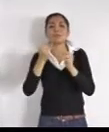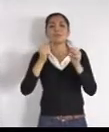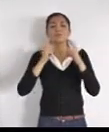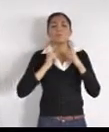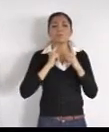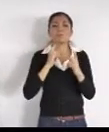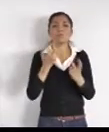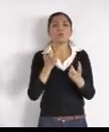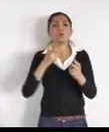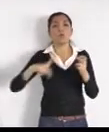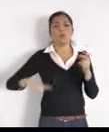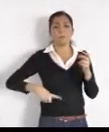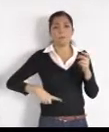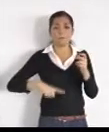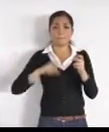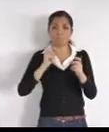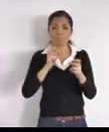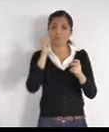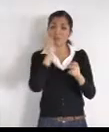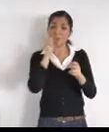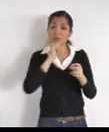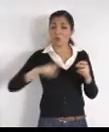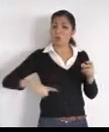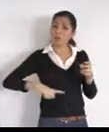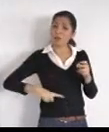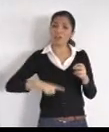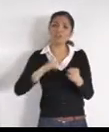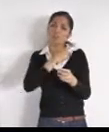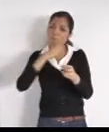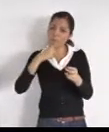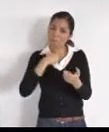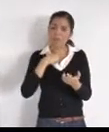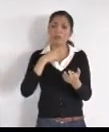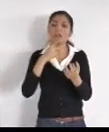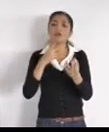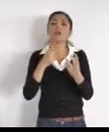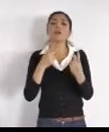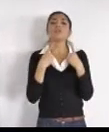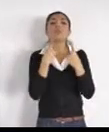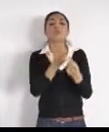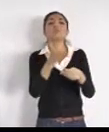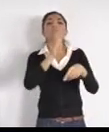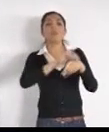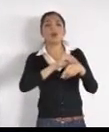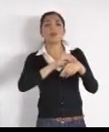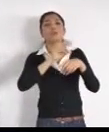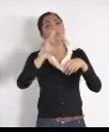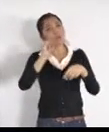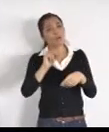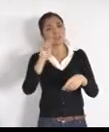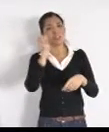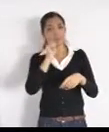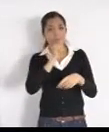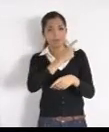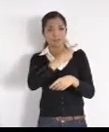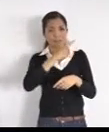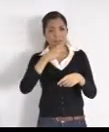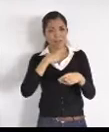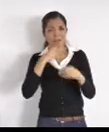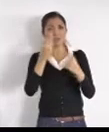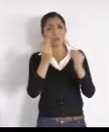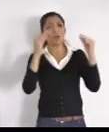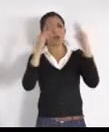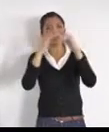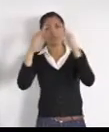por dar esos permisos tan absurdos, sin pensar en el perjuicio que nos afecta, ya basta de tanta casa, mejor otras cosas como parques regoactivos, mercado, donde se